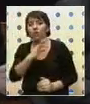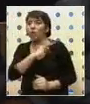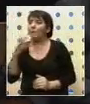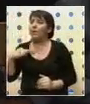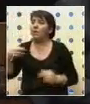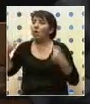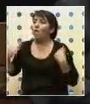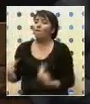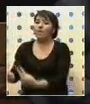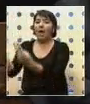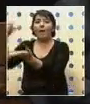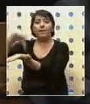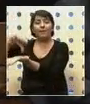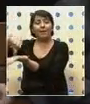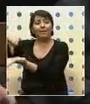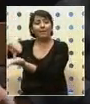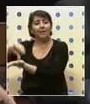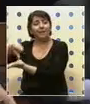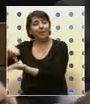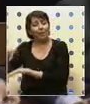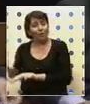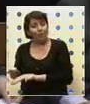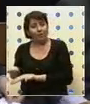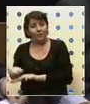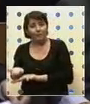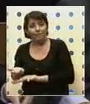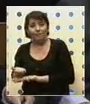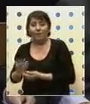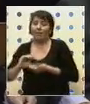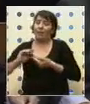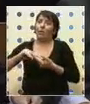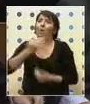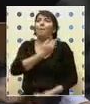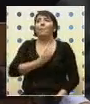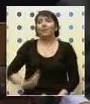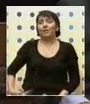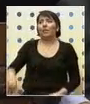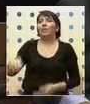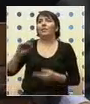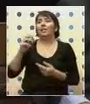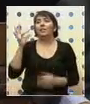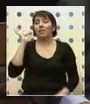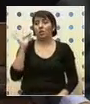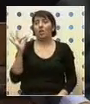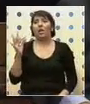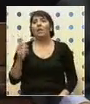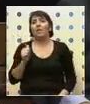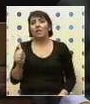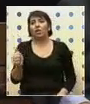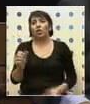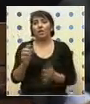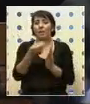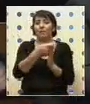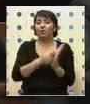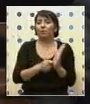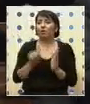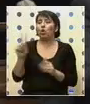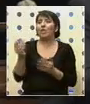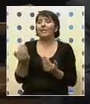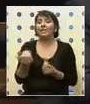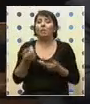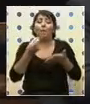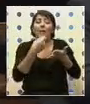que, perdóneme, señor Presidente, señora directora del presupuesto, aquí no necesitamos más diagnóstico, aquí